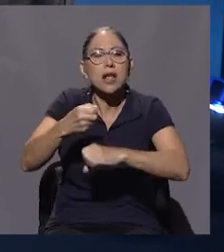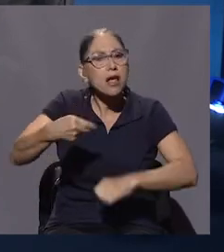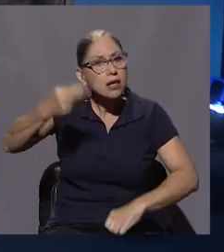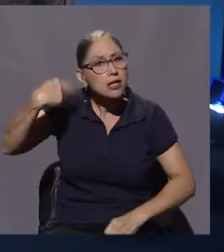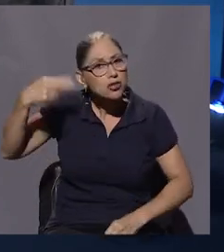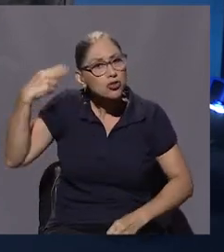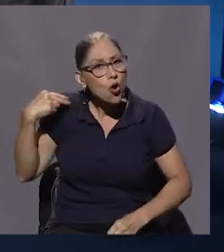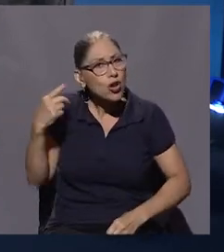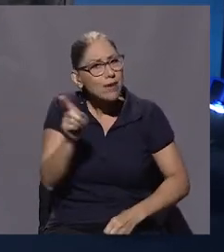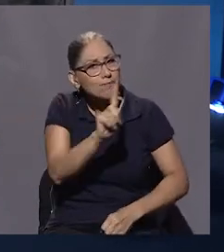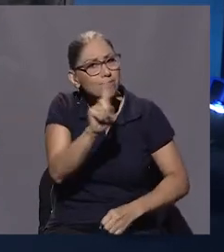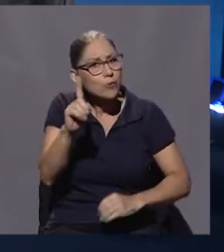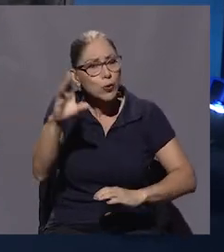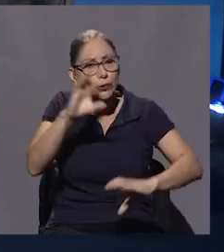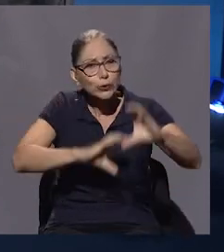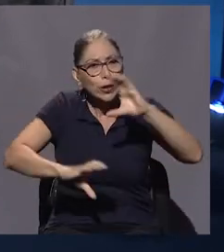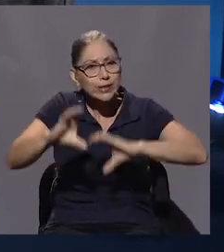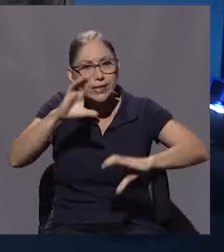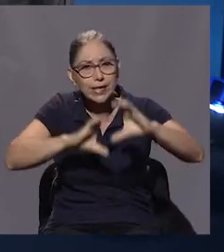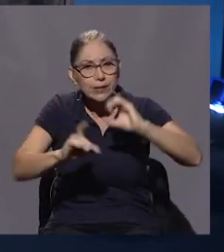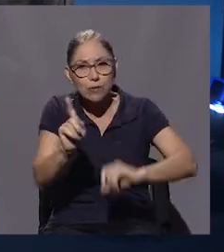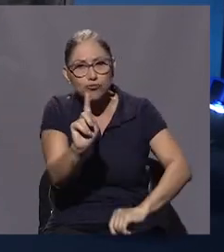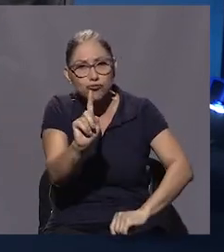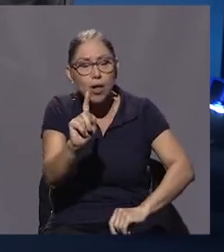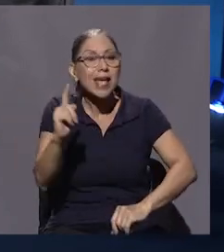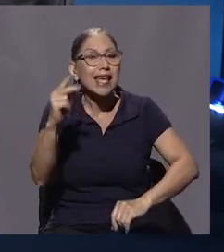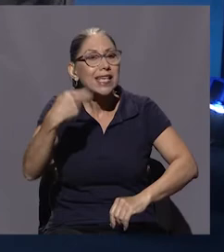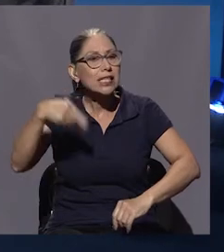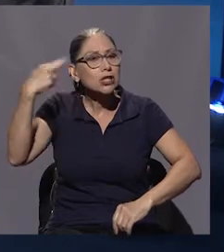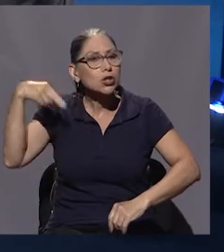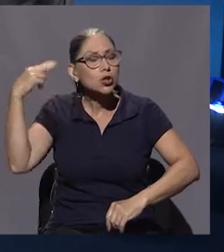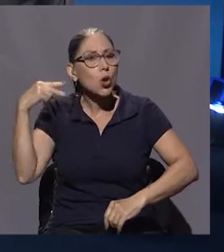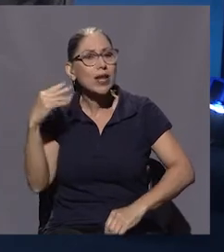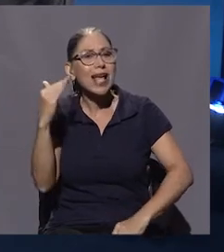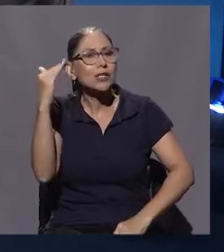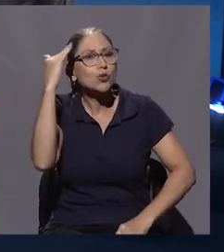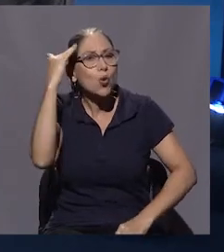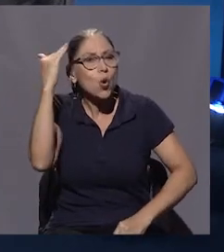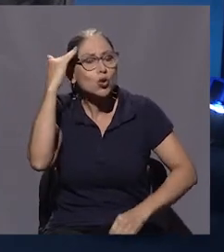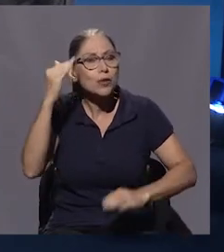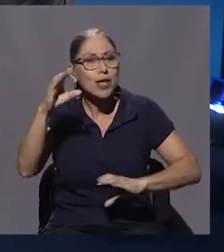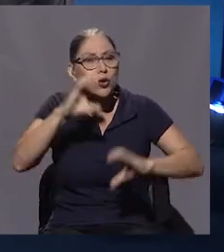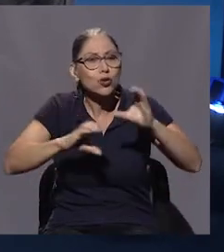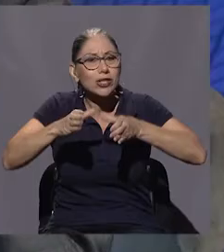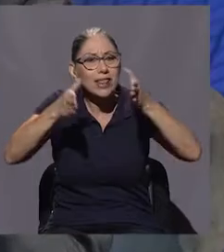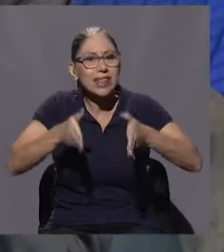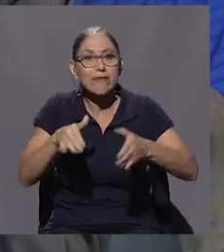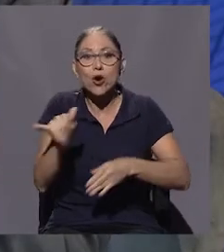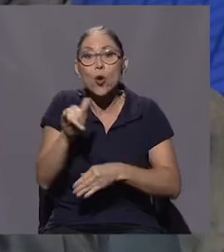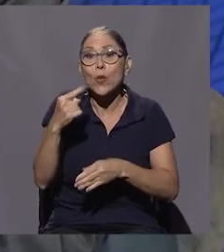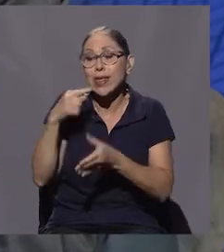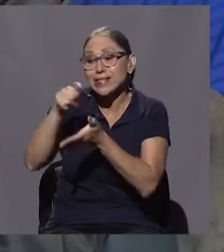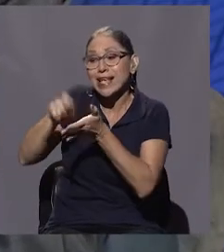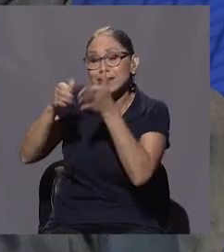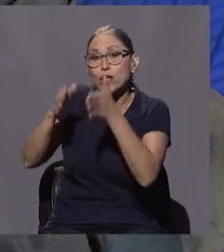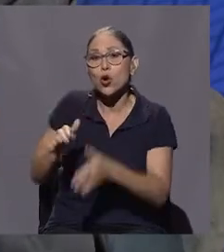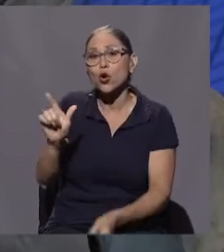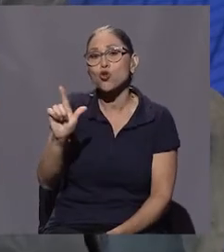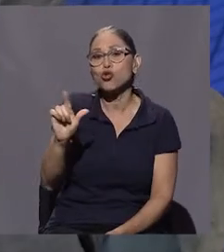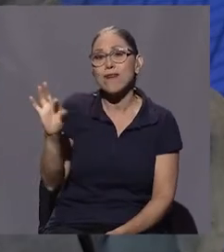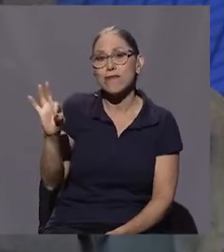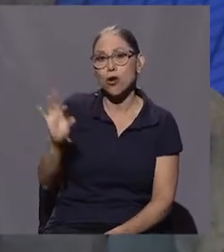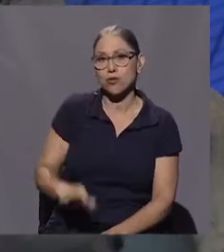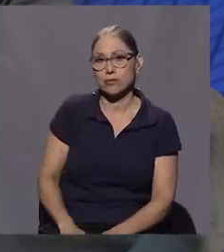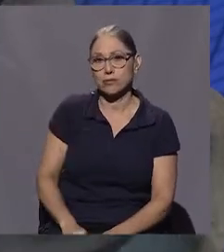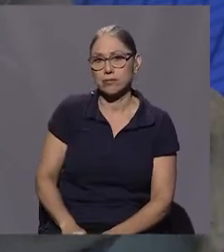ciencia, la historia es un conocimiento científico, decía Lucian Fedor. Y en ese sentido,